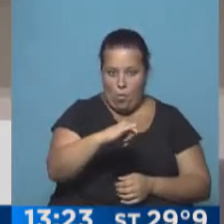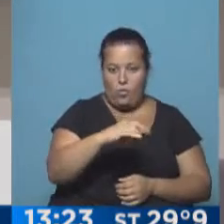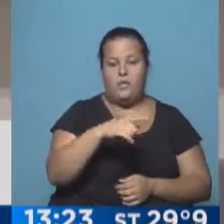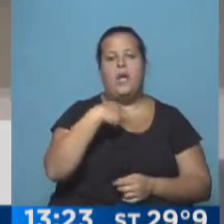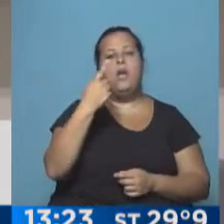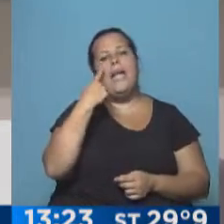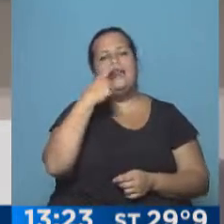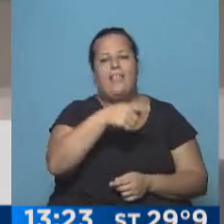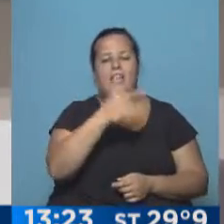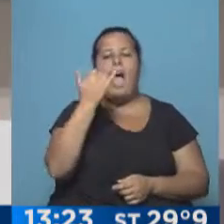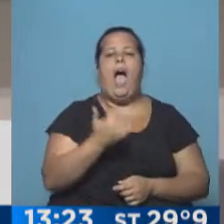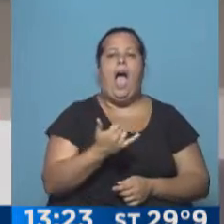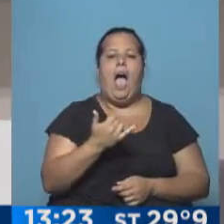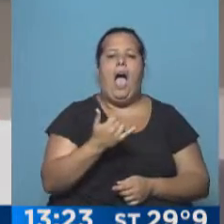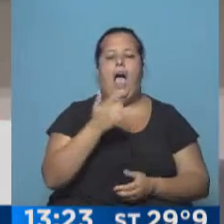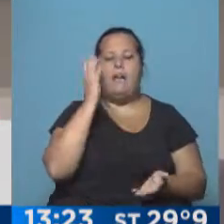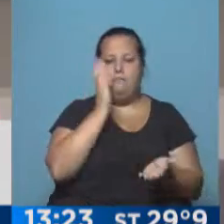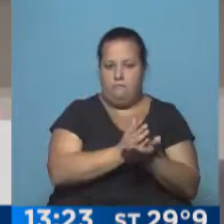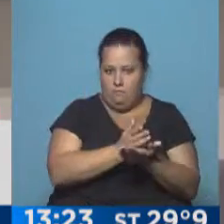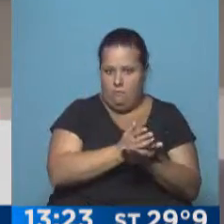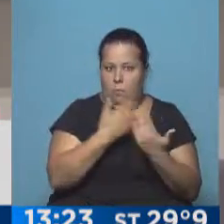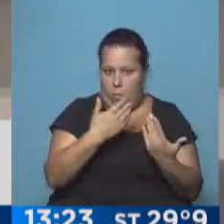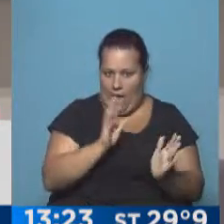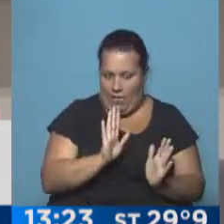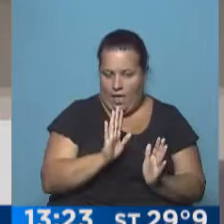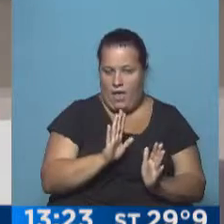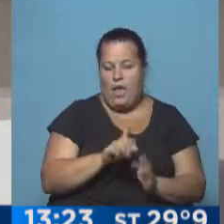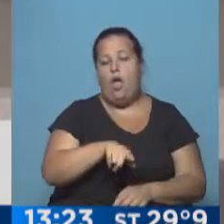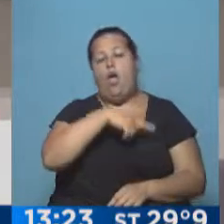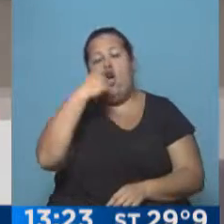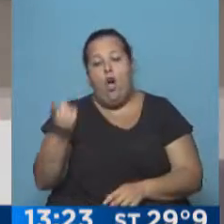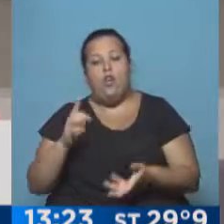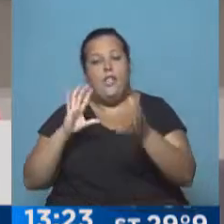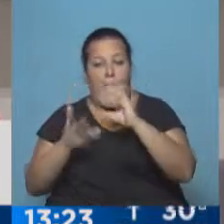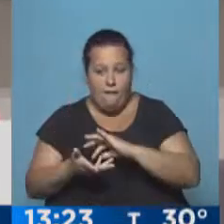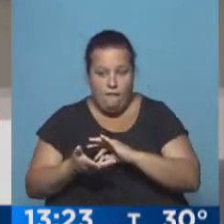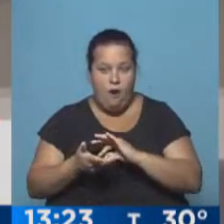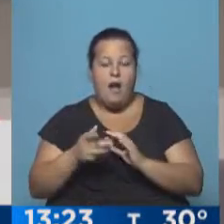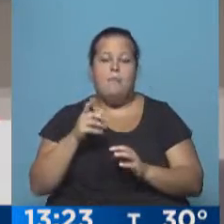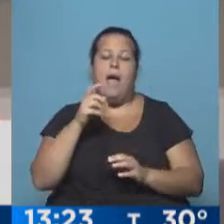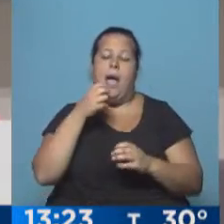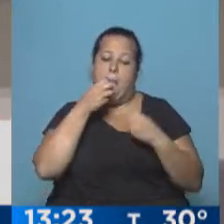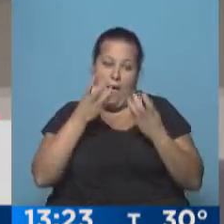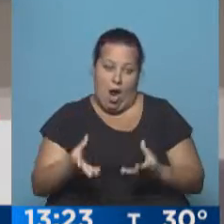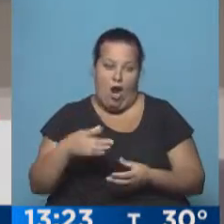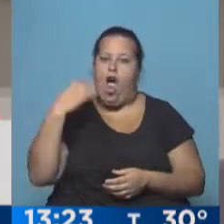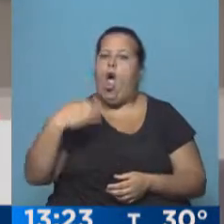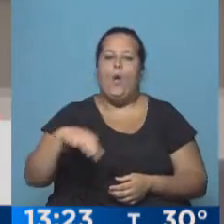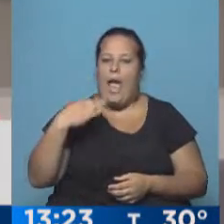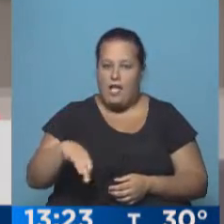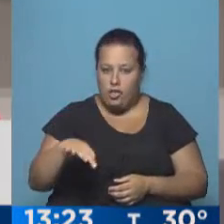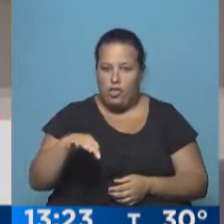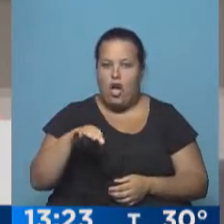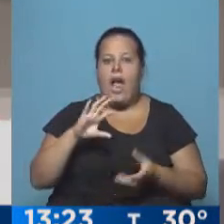Superintendencia tiene poder sancionatorio. Y otra cosa que es mucho más efectiva, porque obliga a